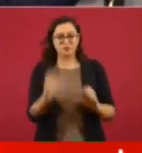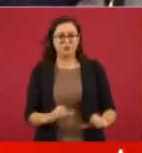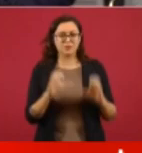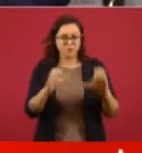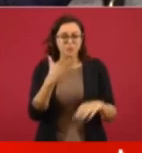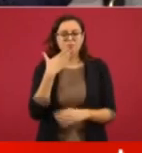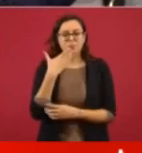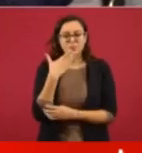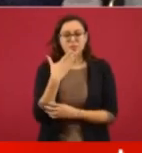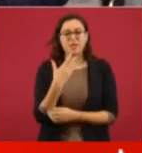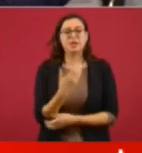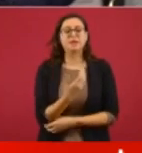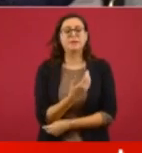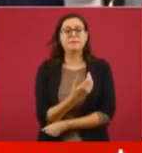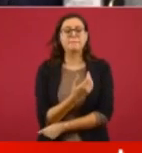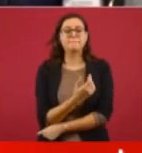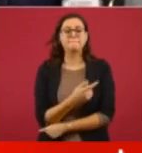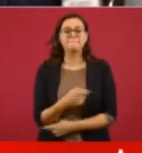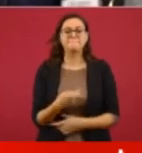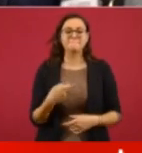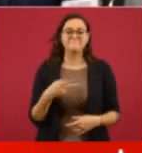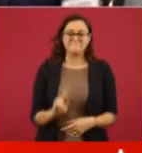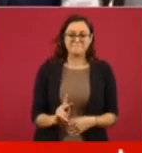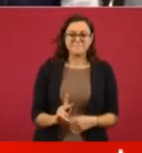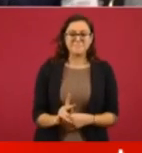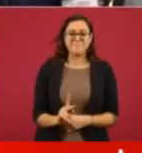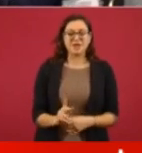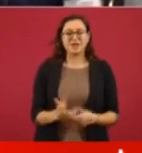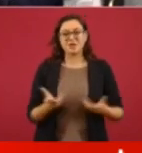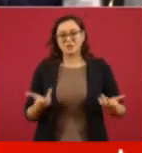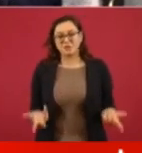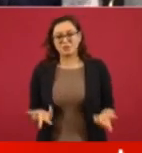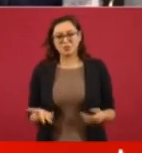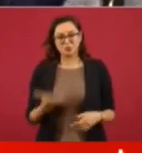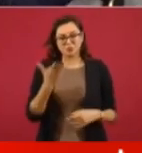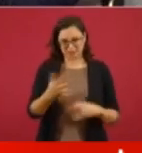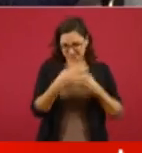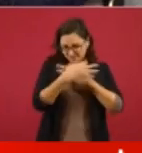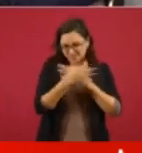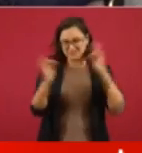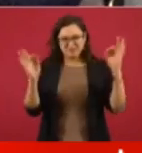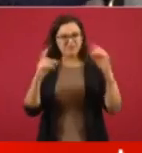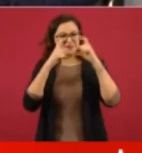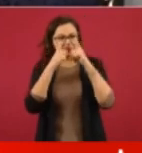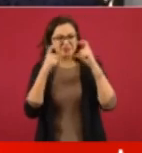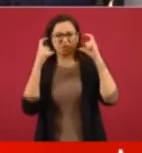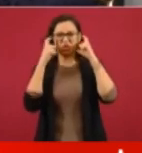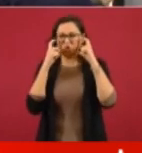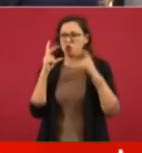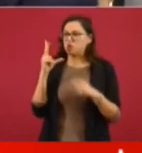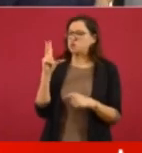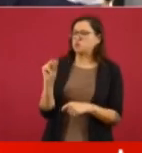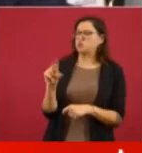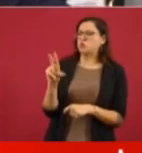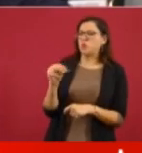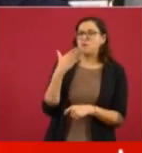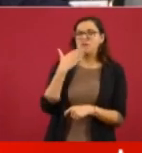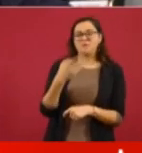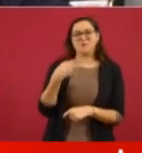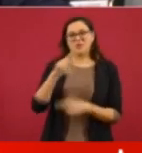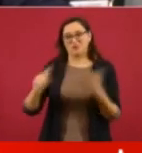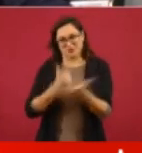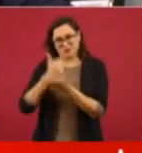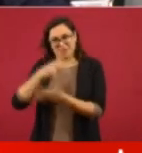fin. Este mensaje de que usted diga que no es indispensable contra el mensaje del gobierno de la Ciudad de USA,